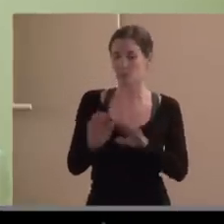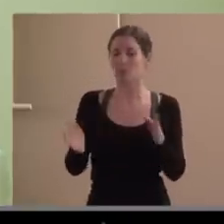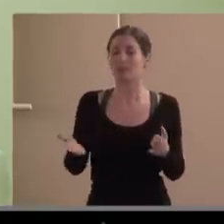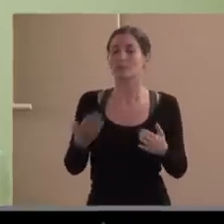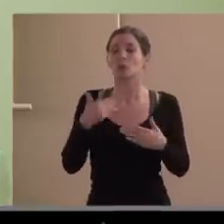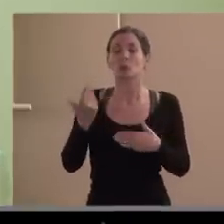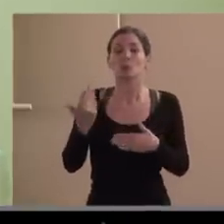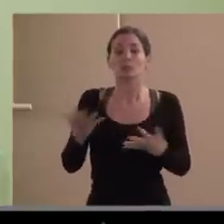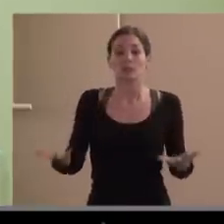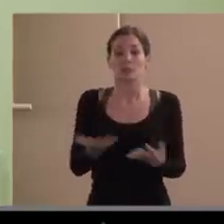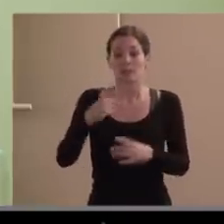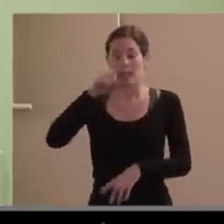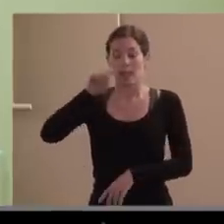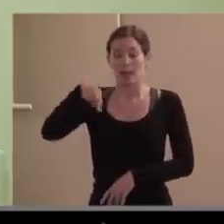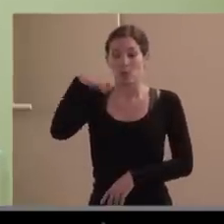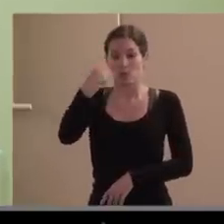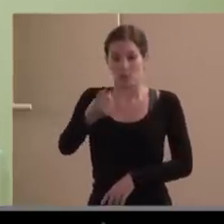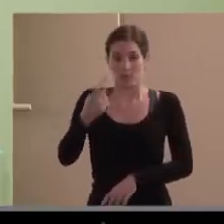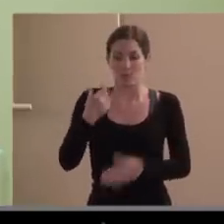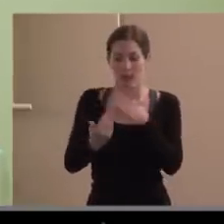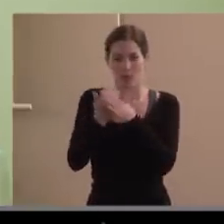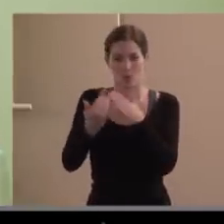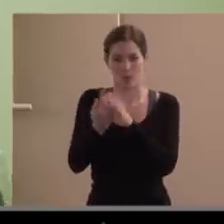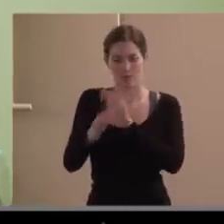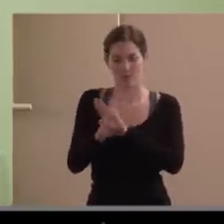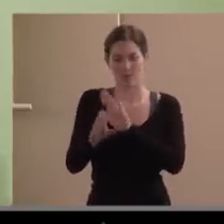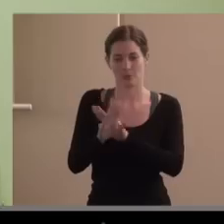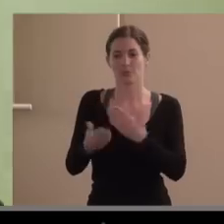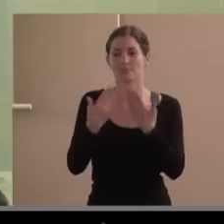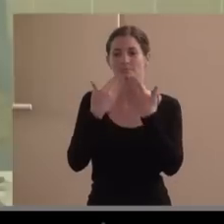emplazamos al próximo año a las más jornadas muy bien gracias